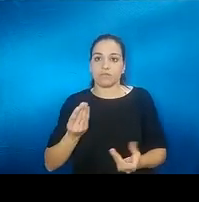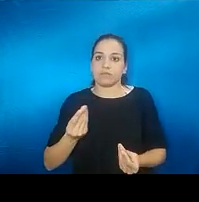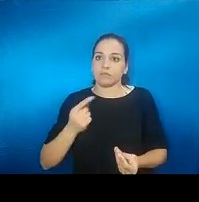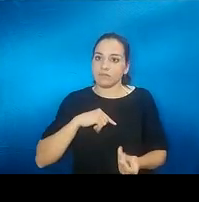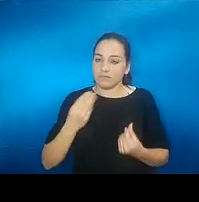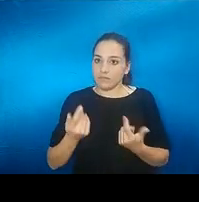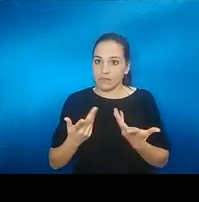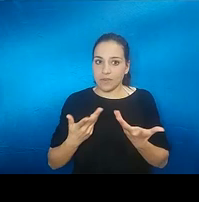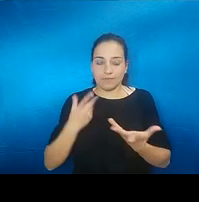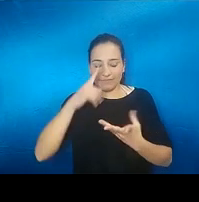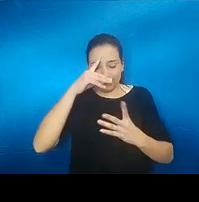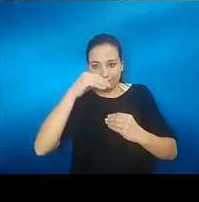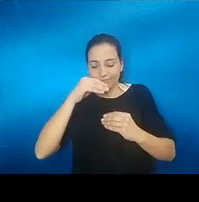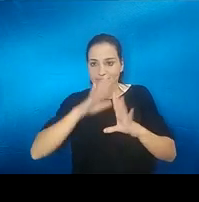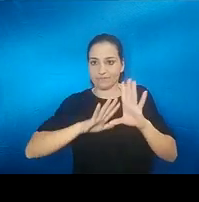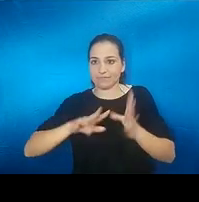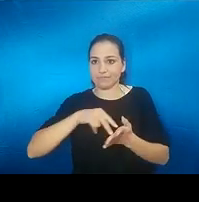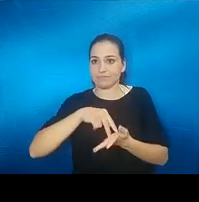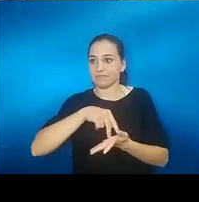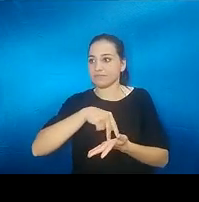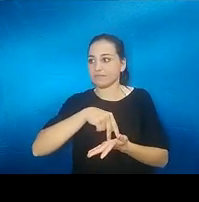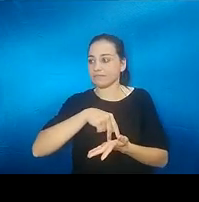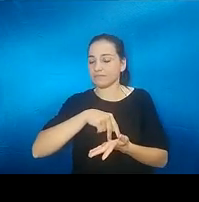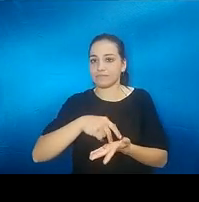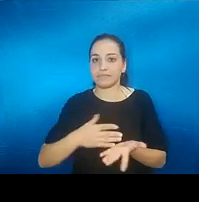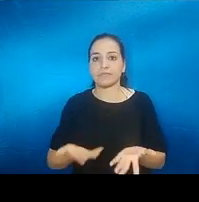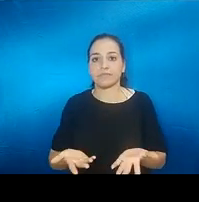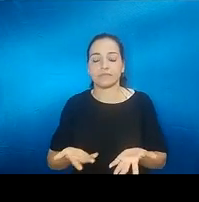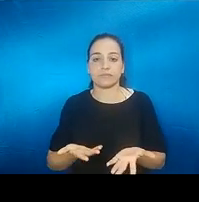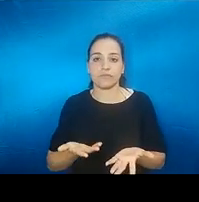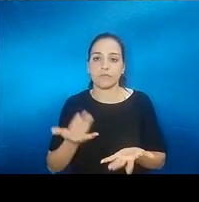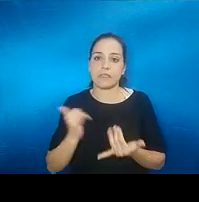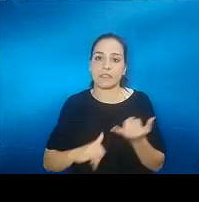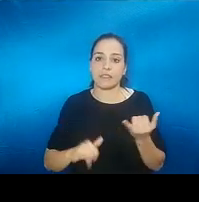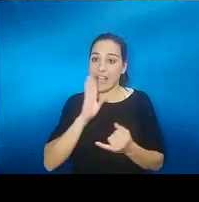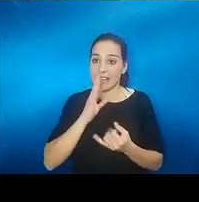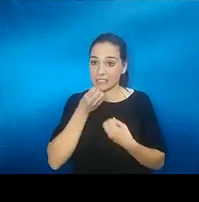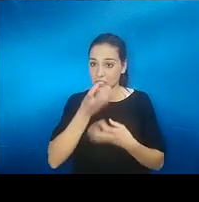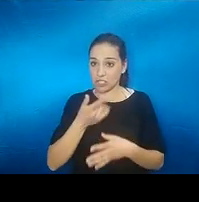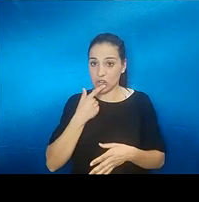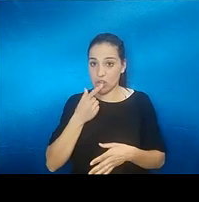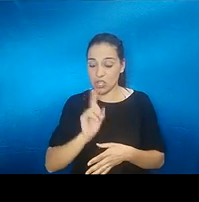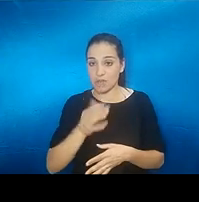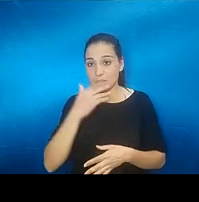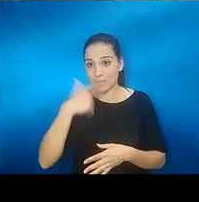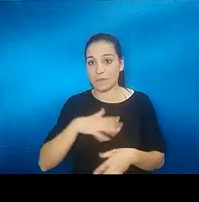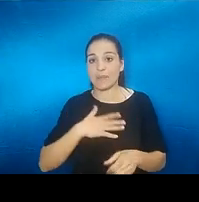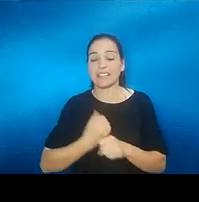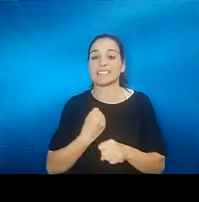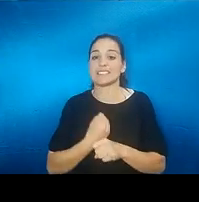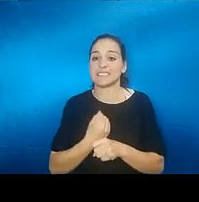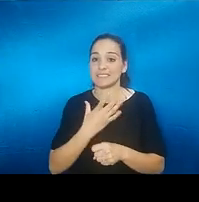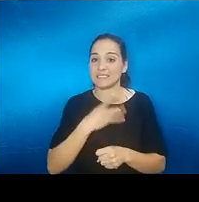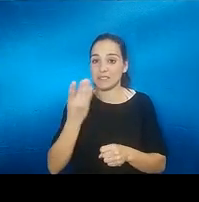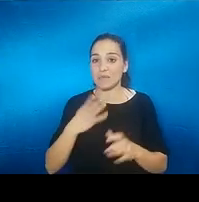poco desorientado perdido y bueno no lo he comentado antes pero yo por mi trabajo pude acceder a una